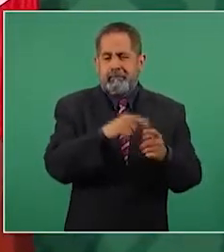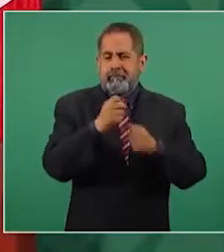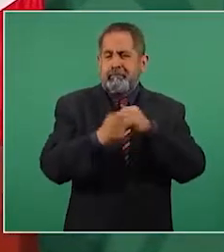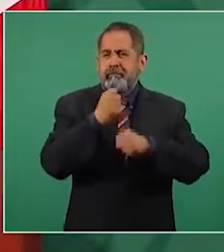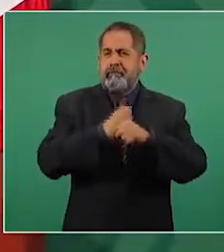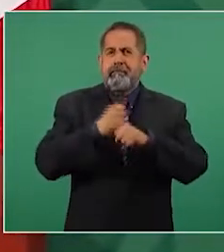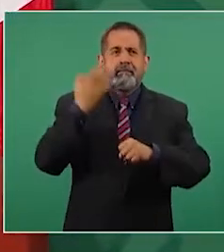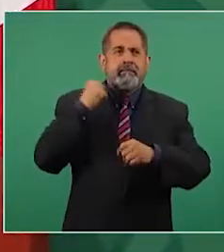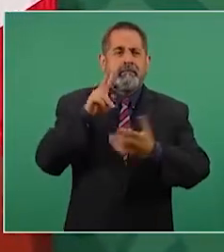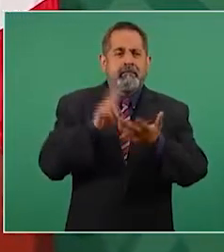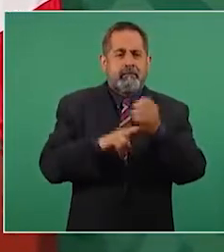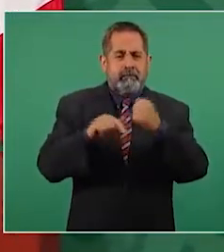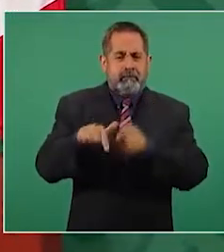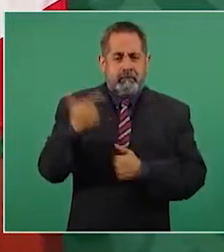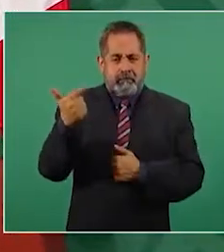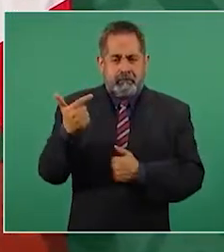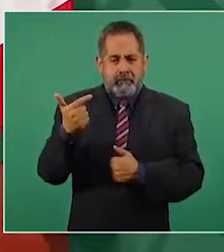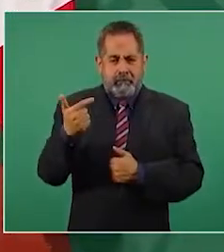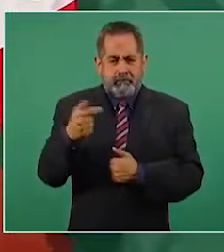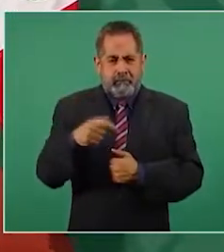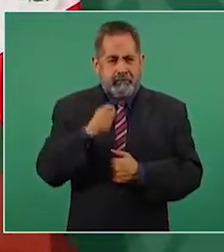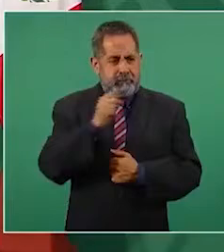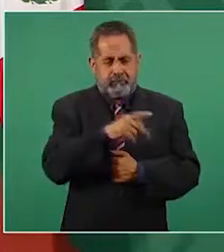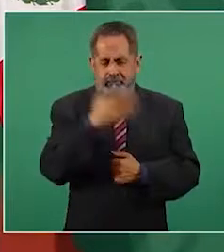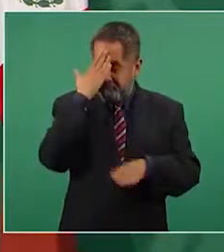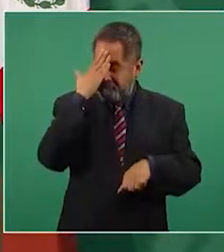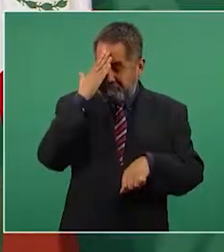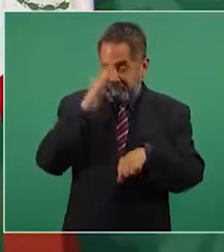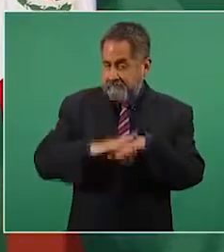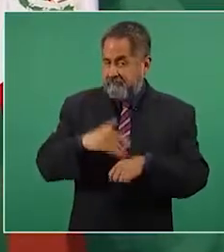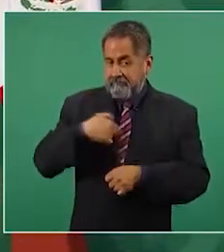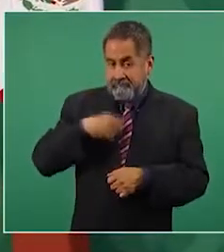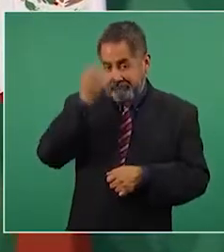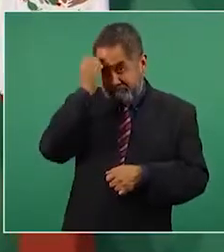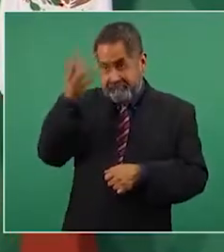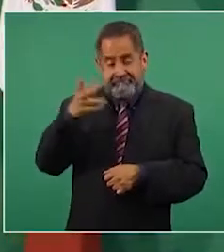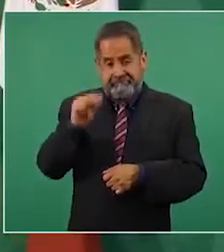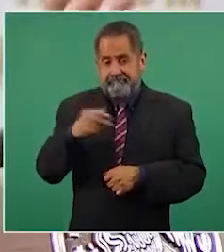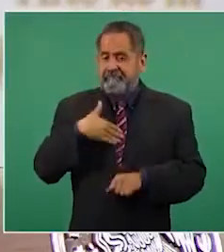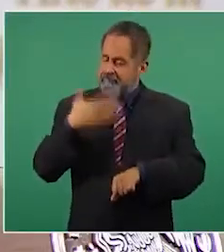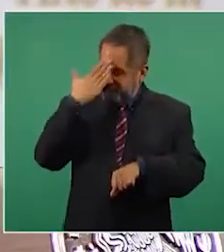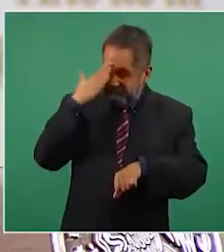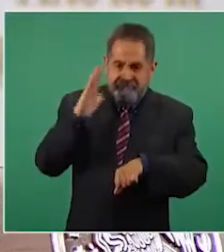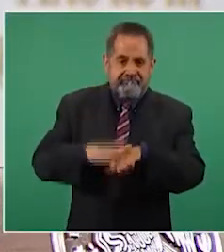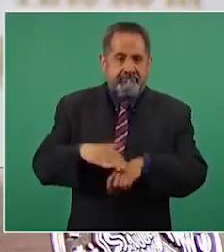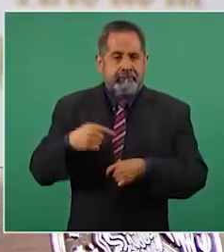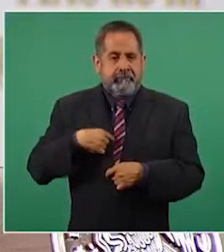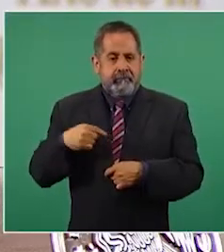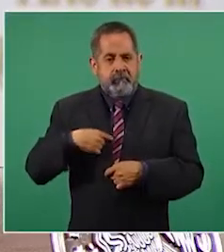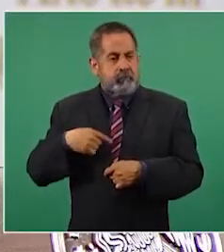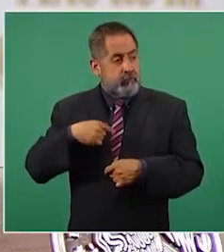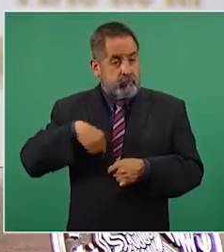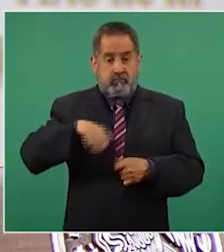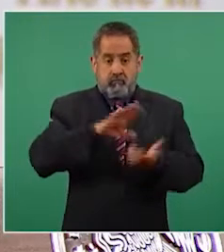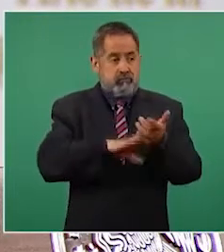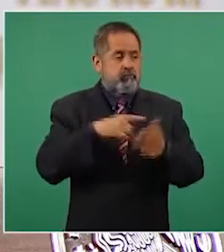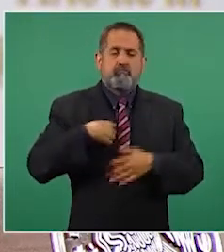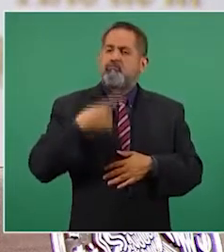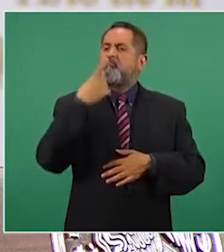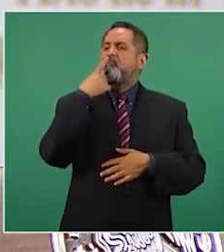que no se me va a olvidar porque presentamos nosotros denuncias